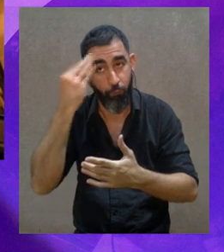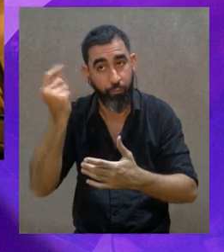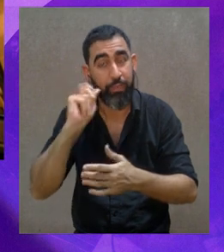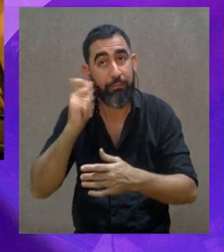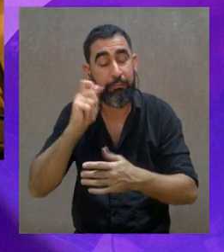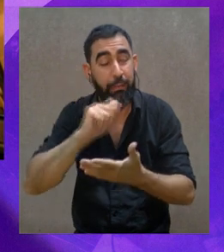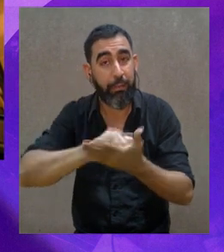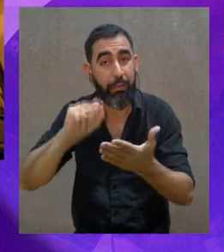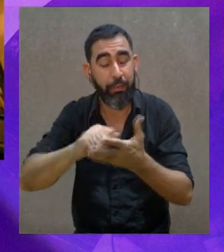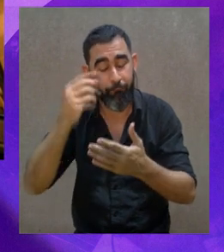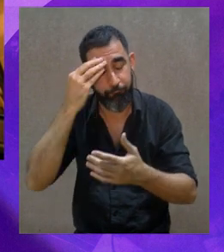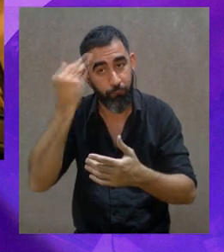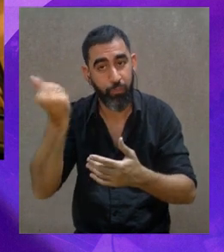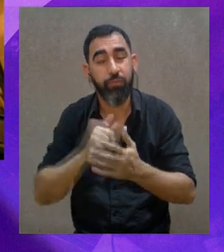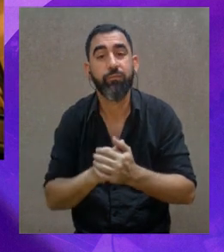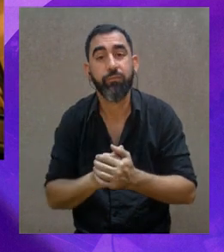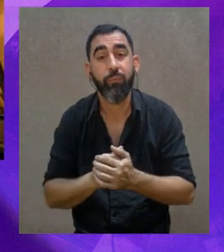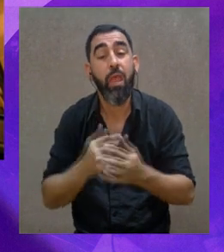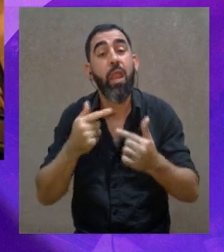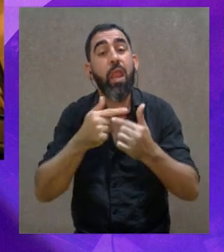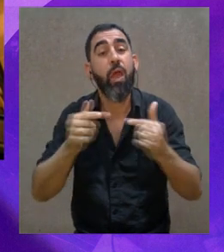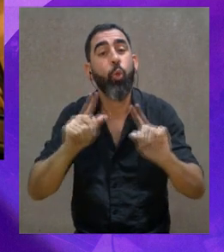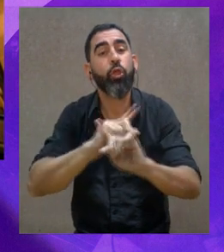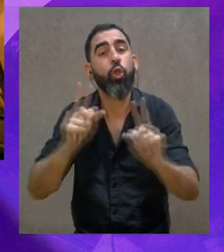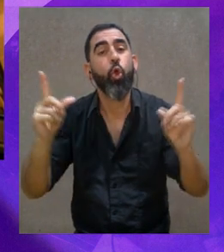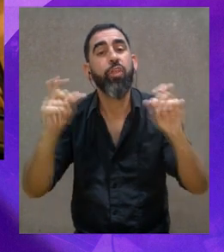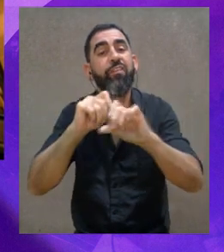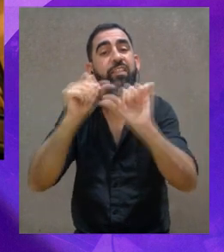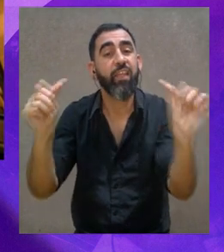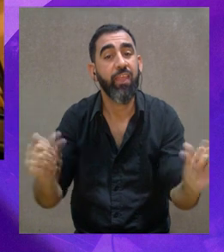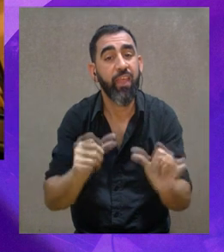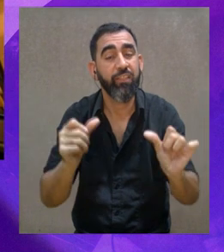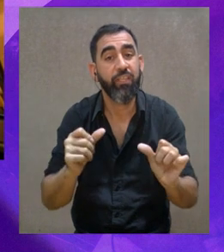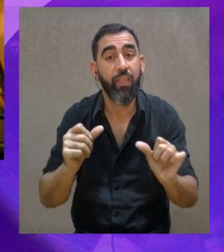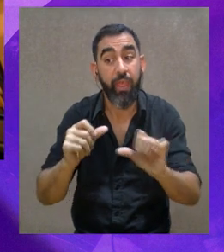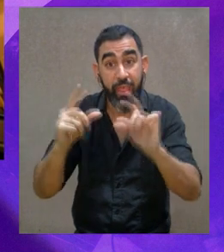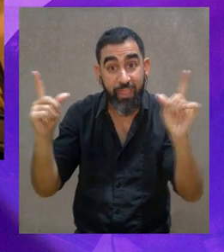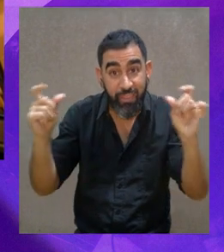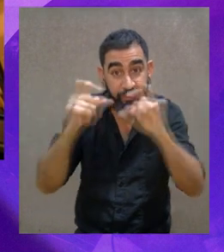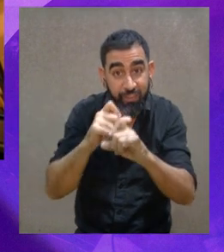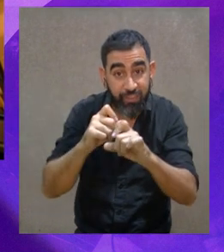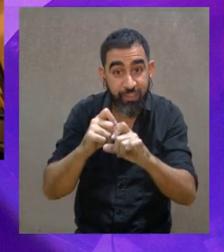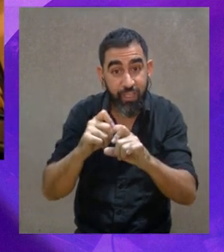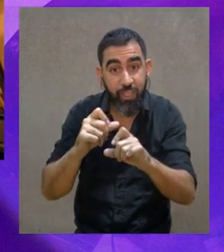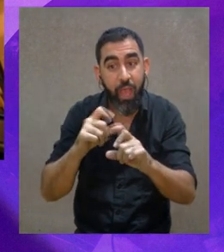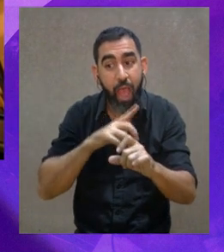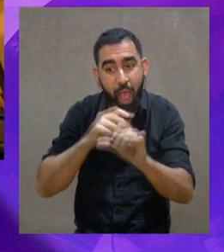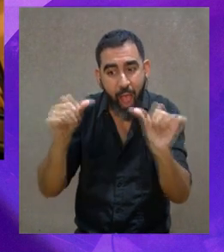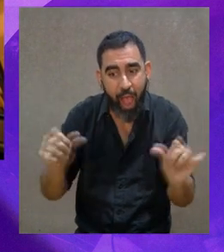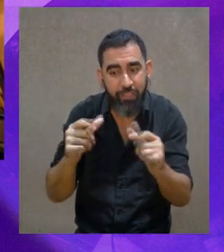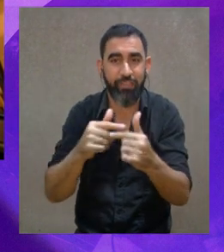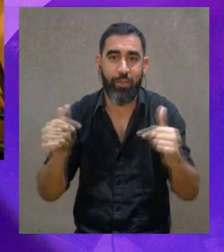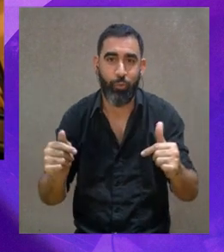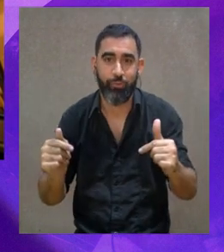una diferencia grande ponernos en estado de transformación en estado de hacer en estado de poder cambiar